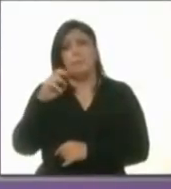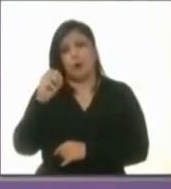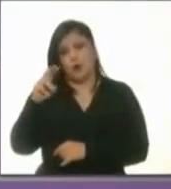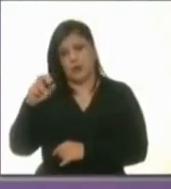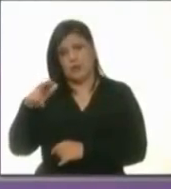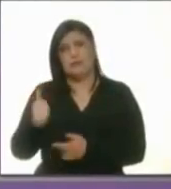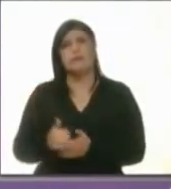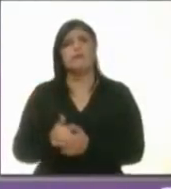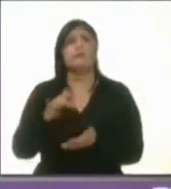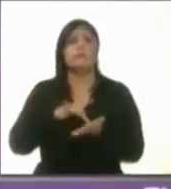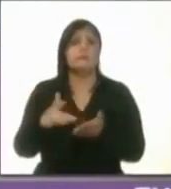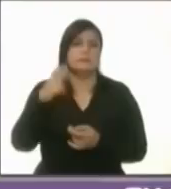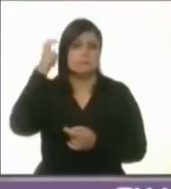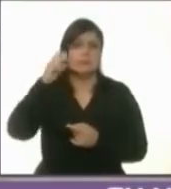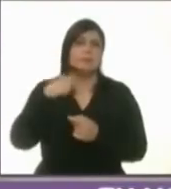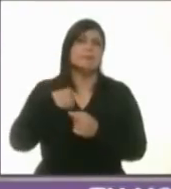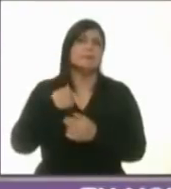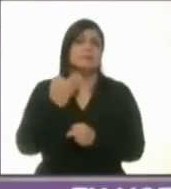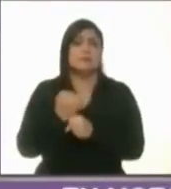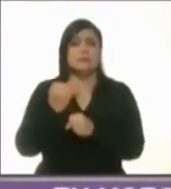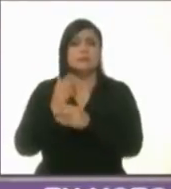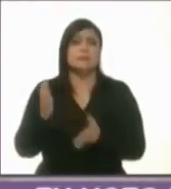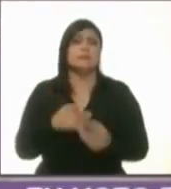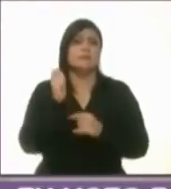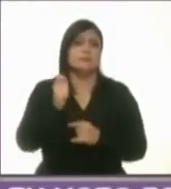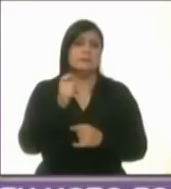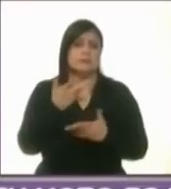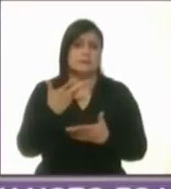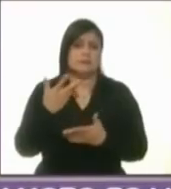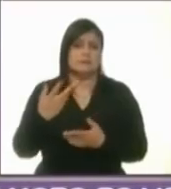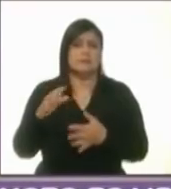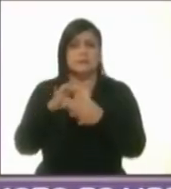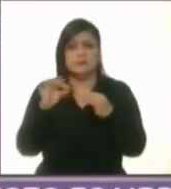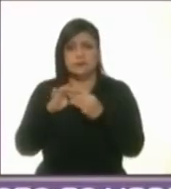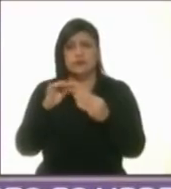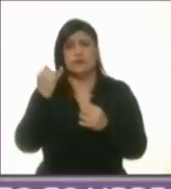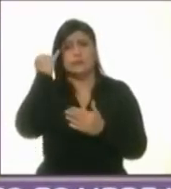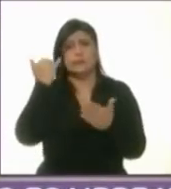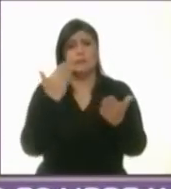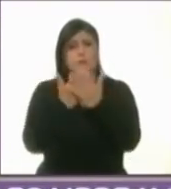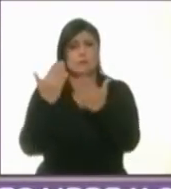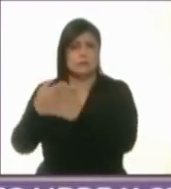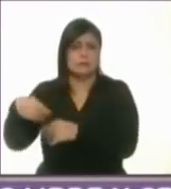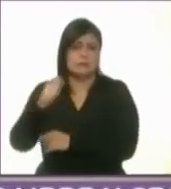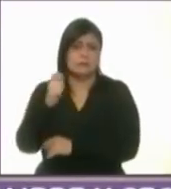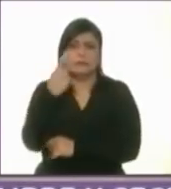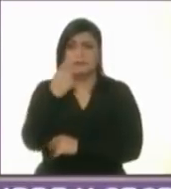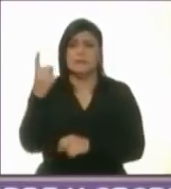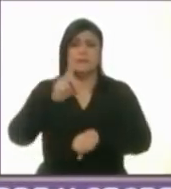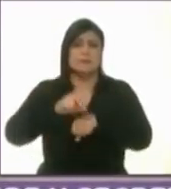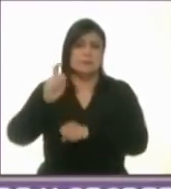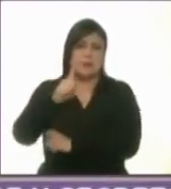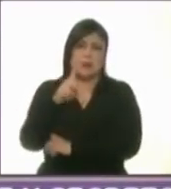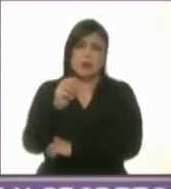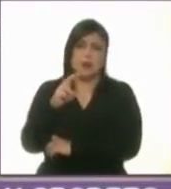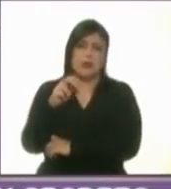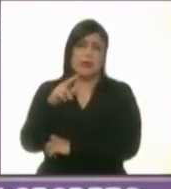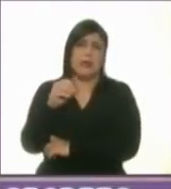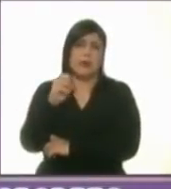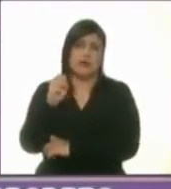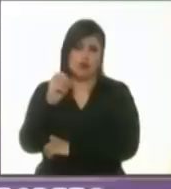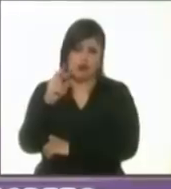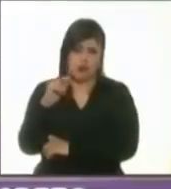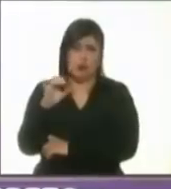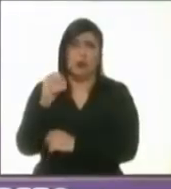candidato Miquel Arriola. Ahora escuchamos el mensaje y las propuestas de acción de 100 días de Lorena Osornio, candidata sin partido.